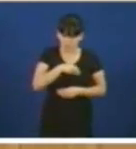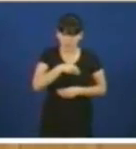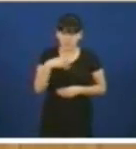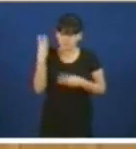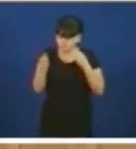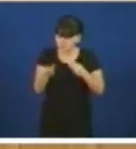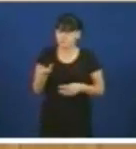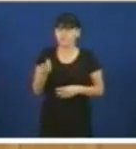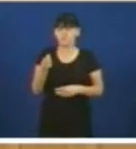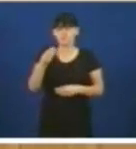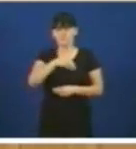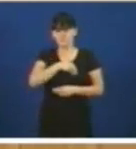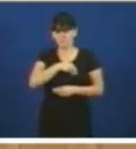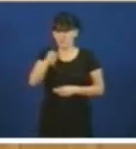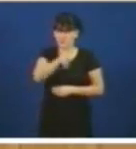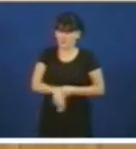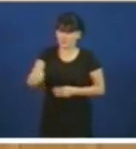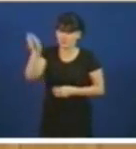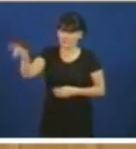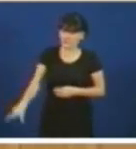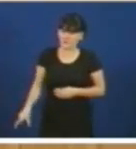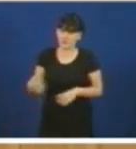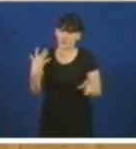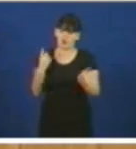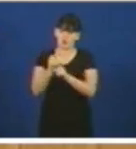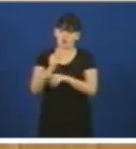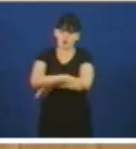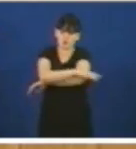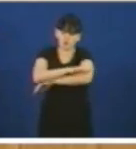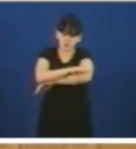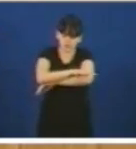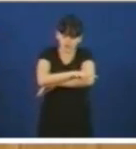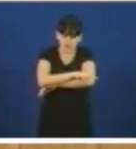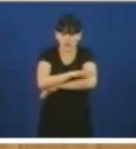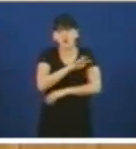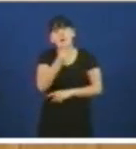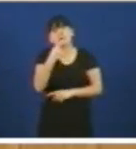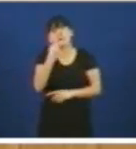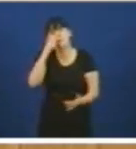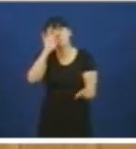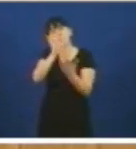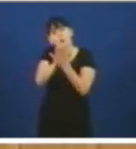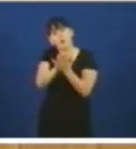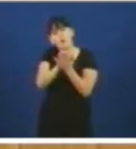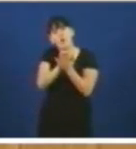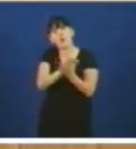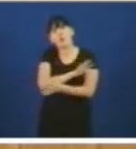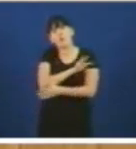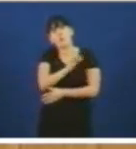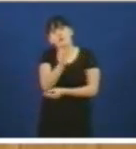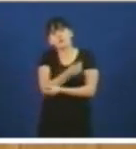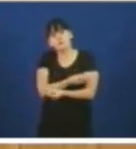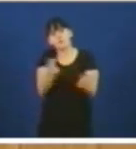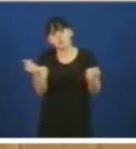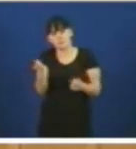insistentemente insulte aquí ao señor conselleiro e diga que non deu a cara que foi xiu pola porta de atrás non